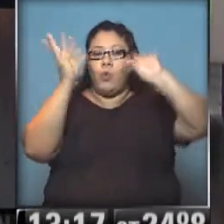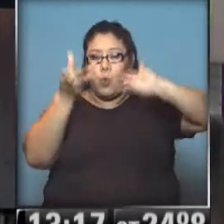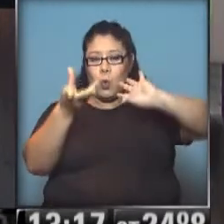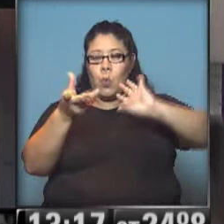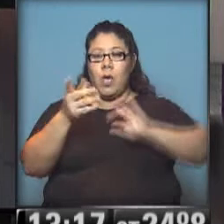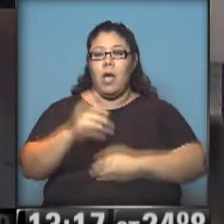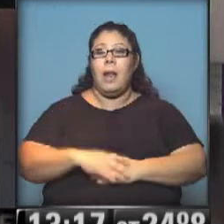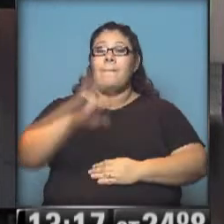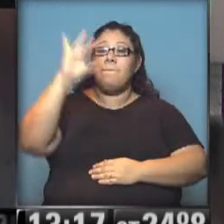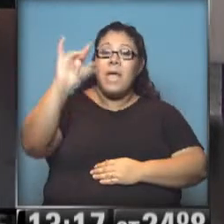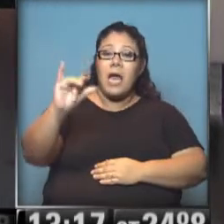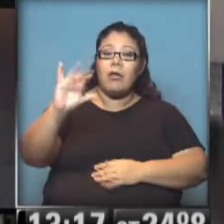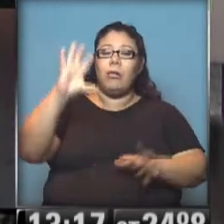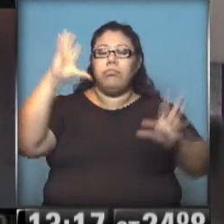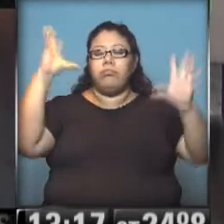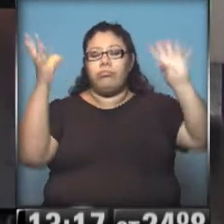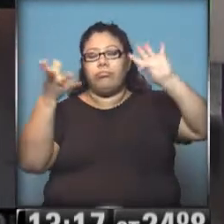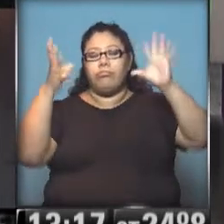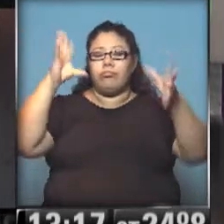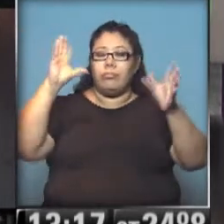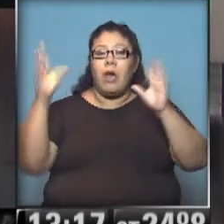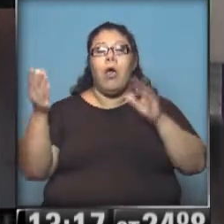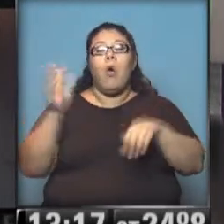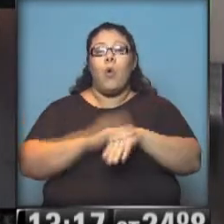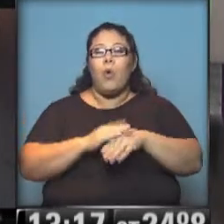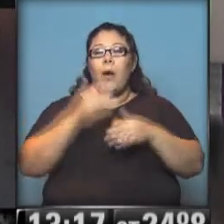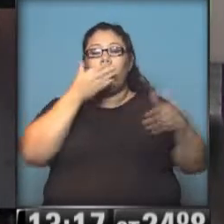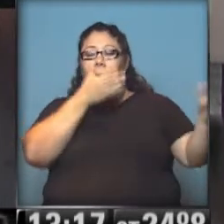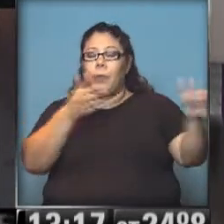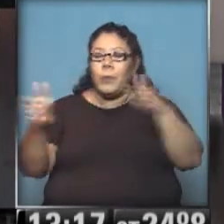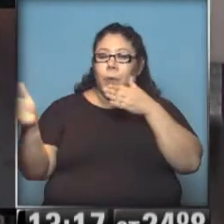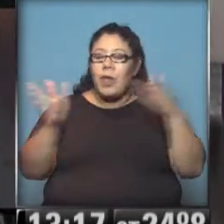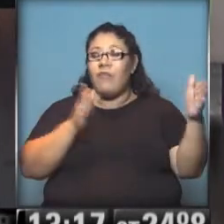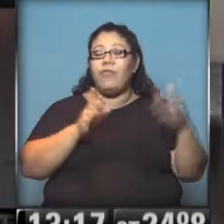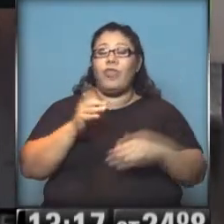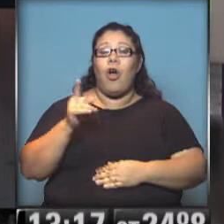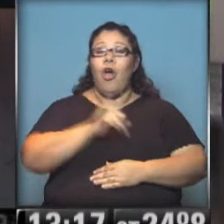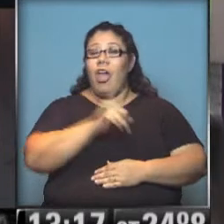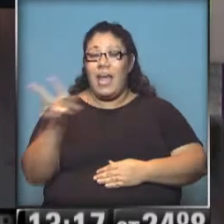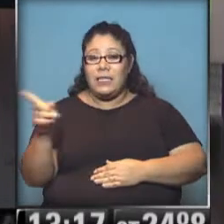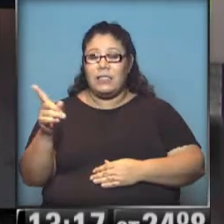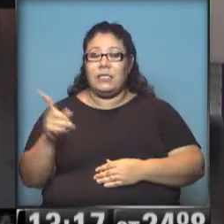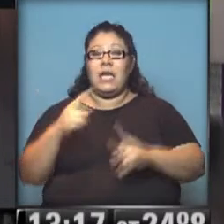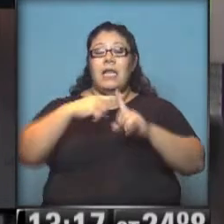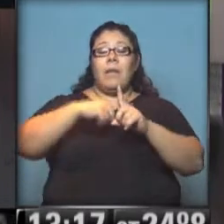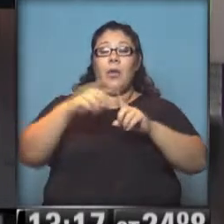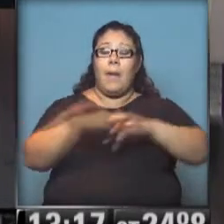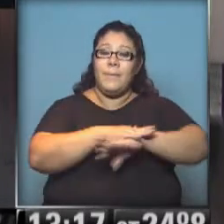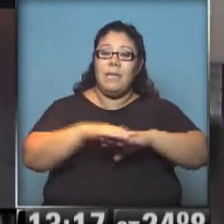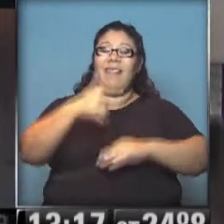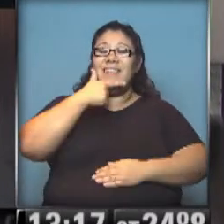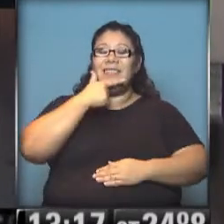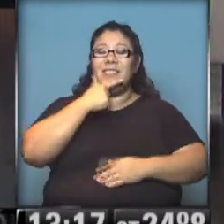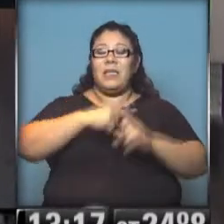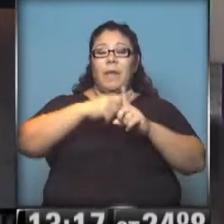miércoles más inestable, es que el viento comienza otra vez, el sector este, 17, 21, fíjense cómo desciende